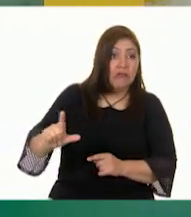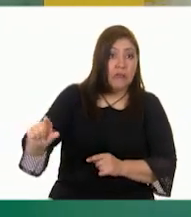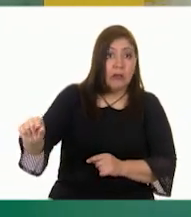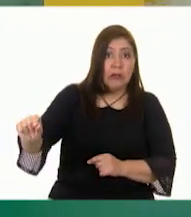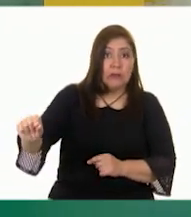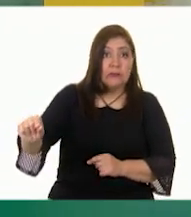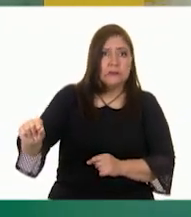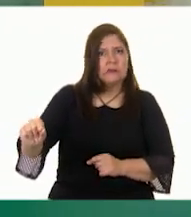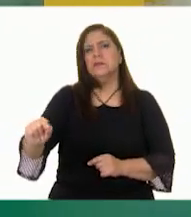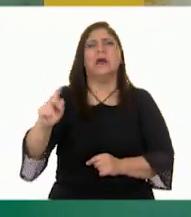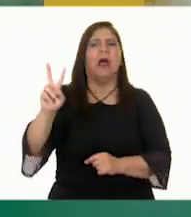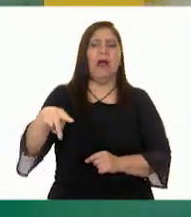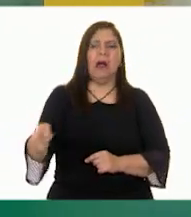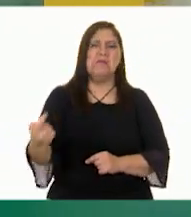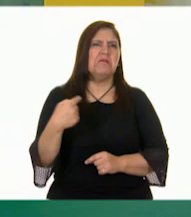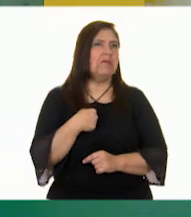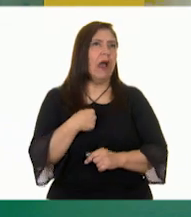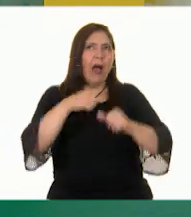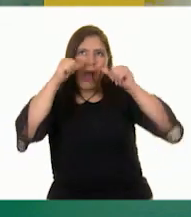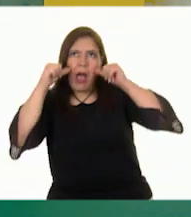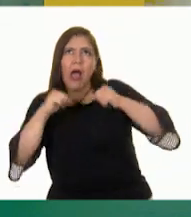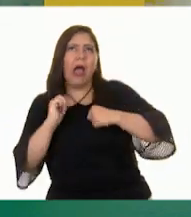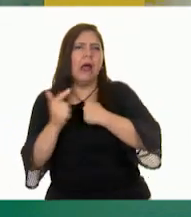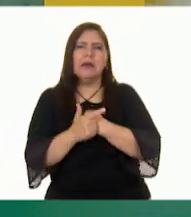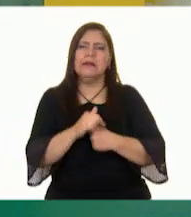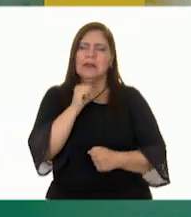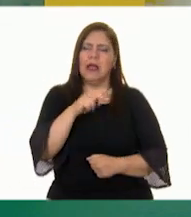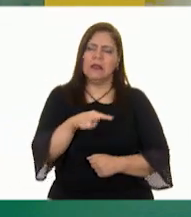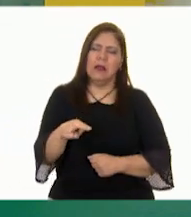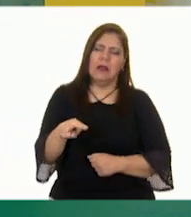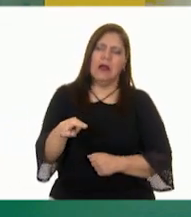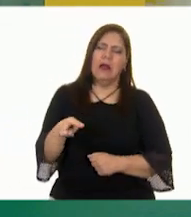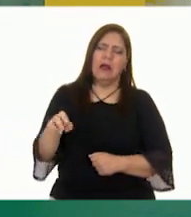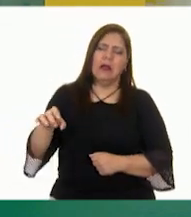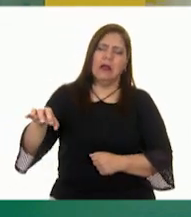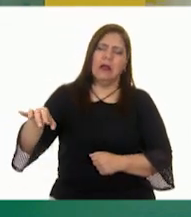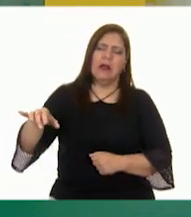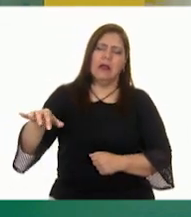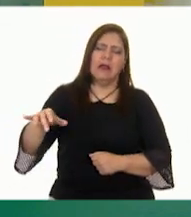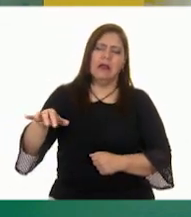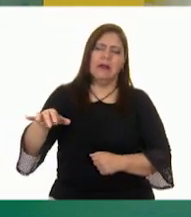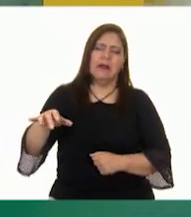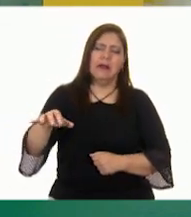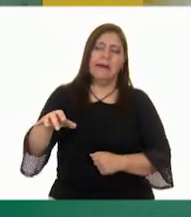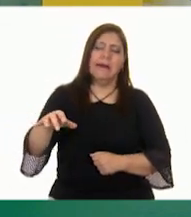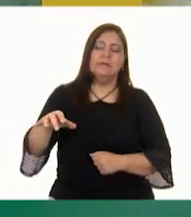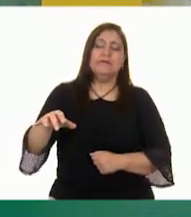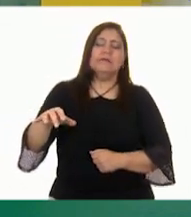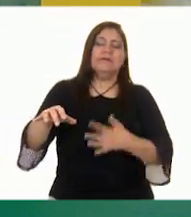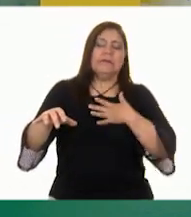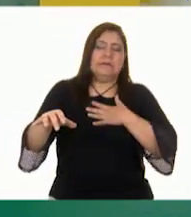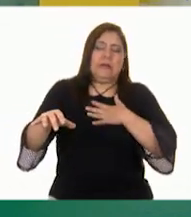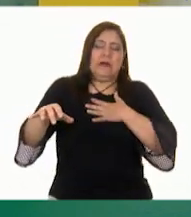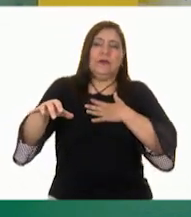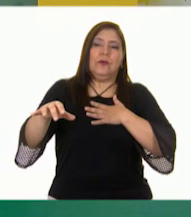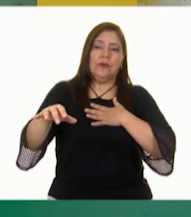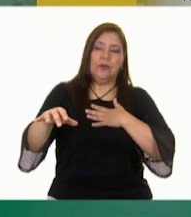Ni siquiera me hizo caso. Entonces yo la observé. Respiré.